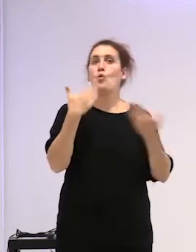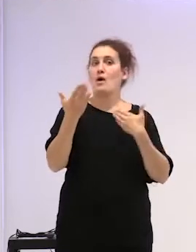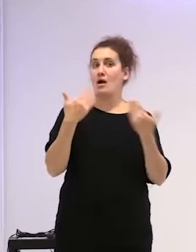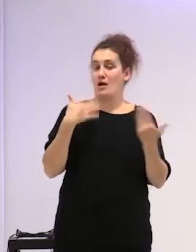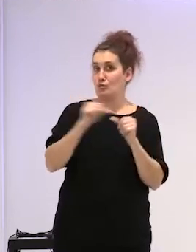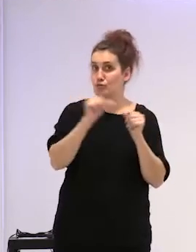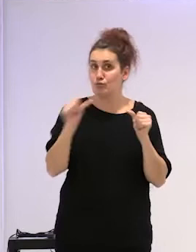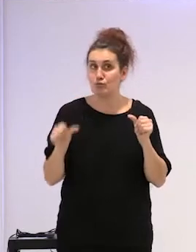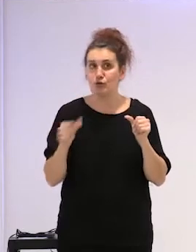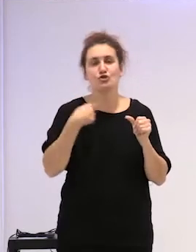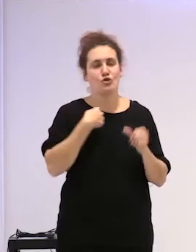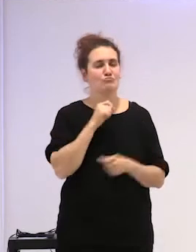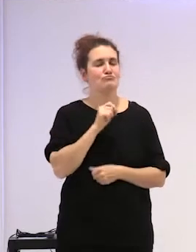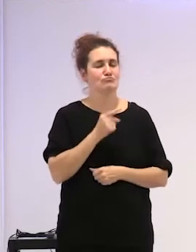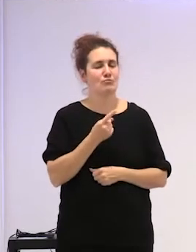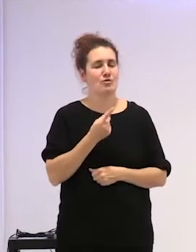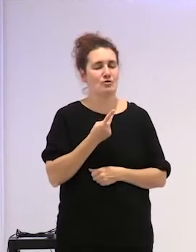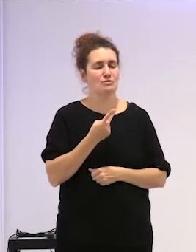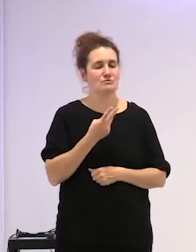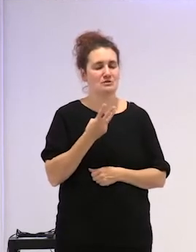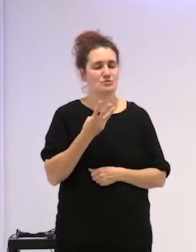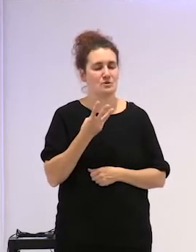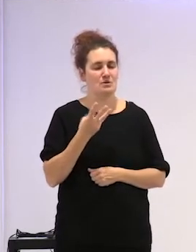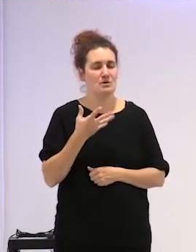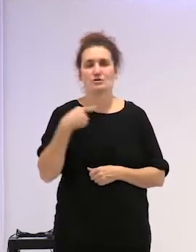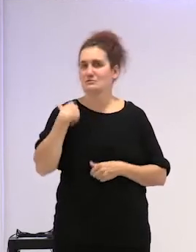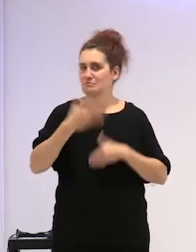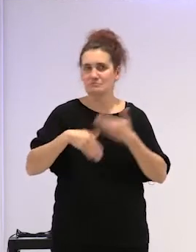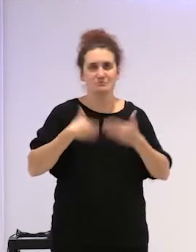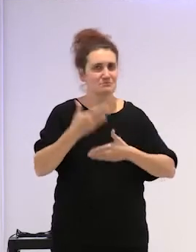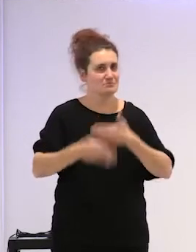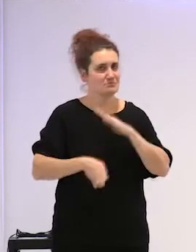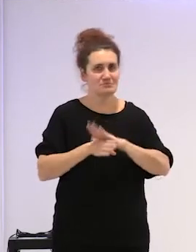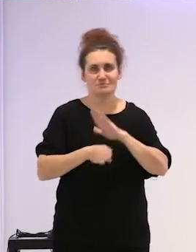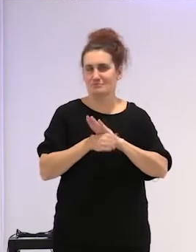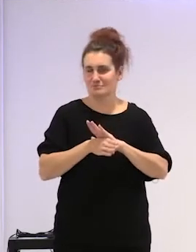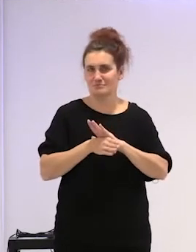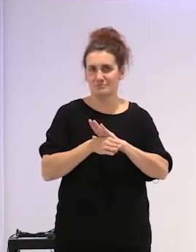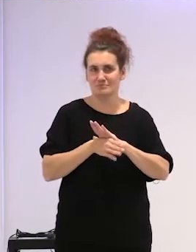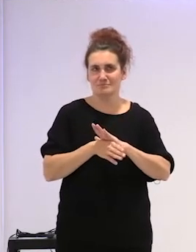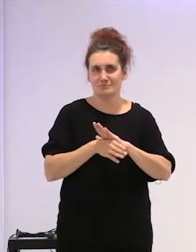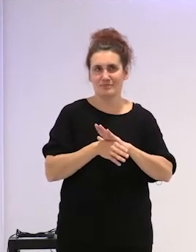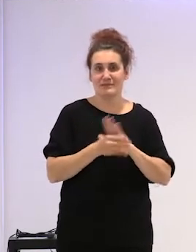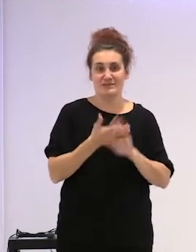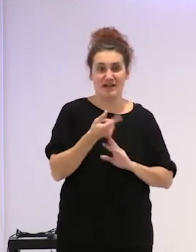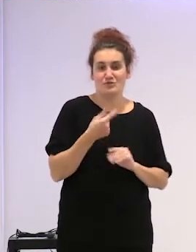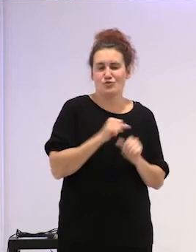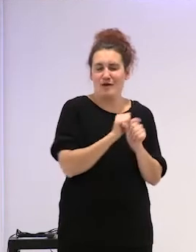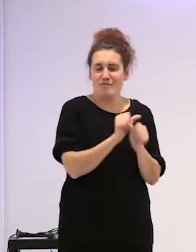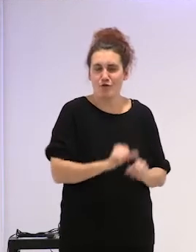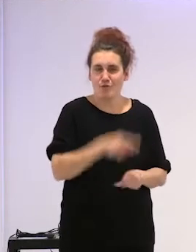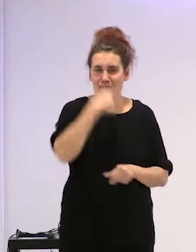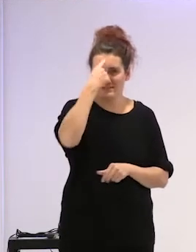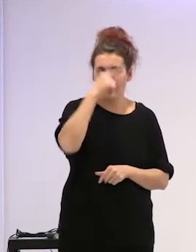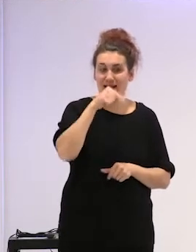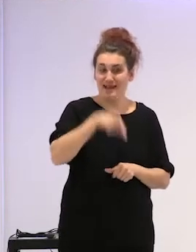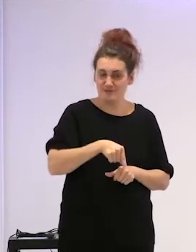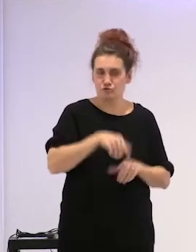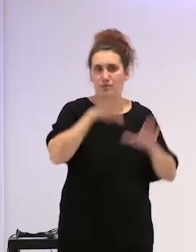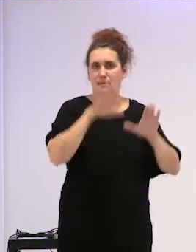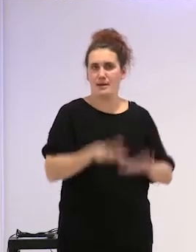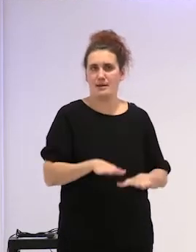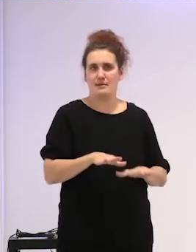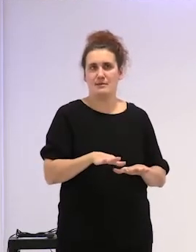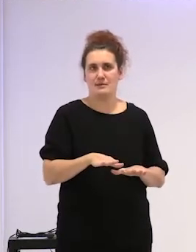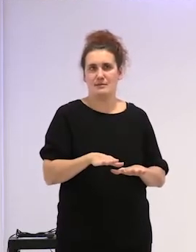estoy contando, sigo contando. Es una manera de saber que esto va a parar en algún